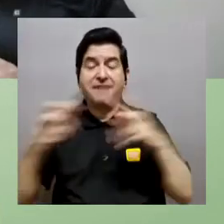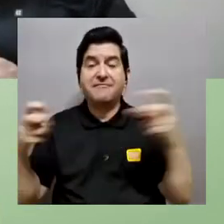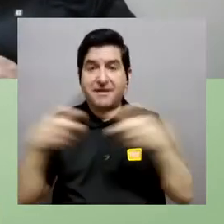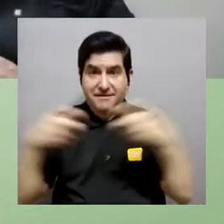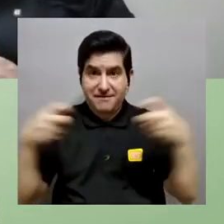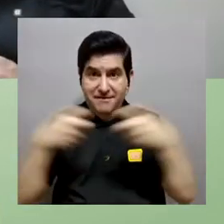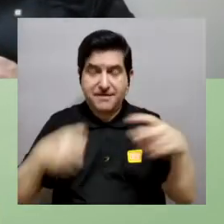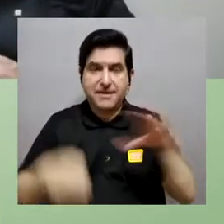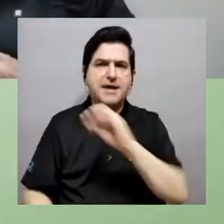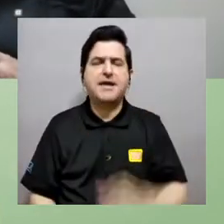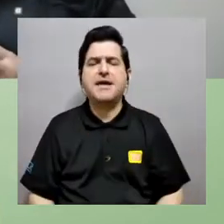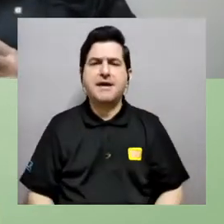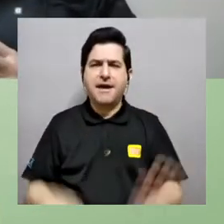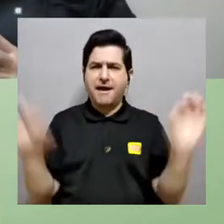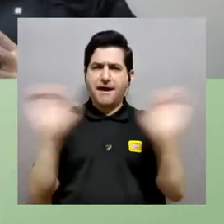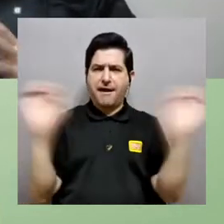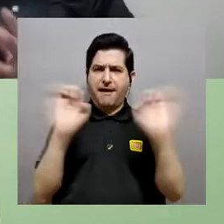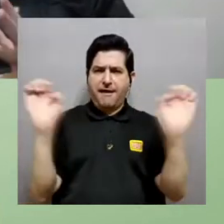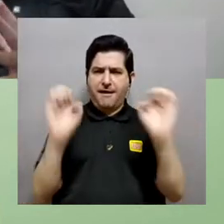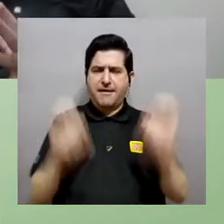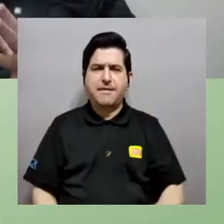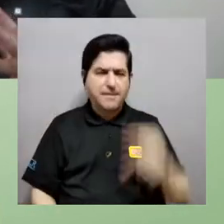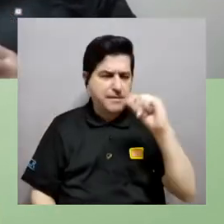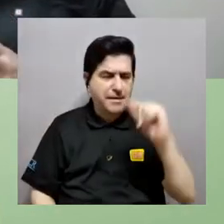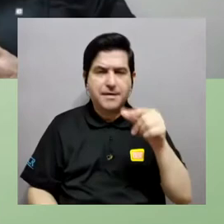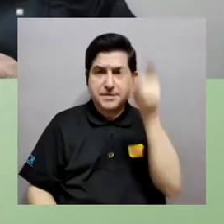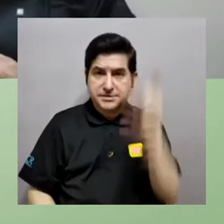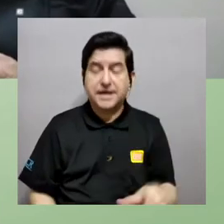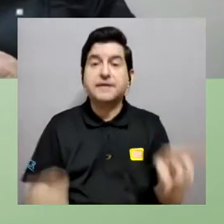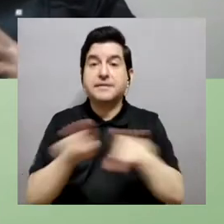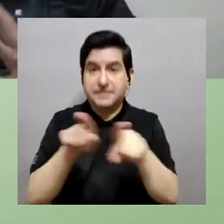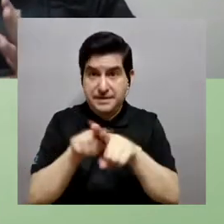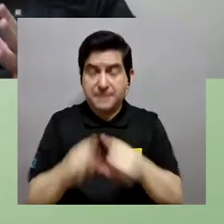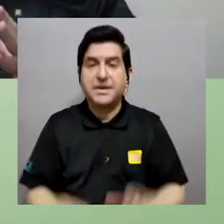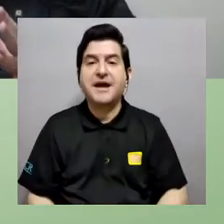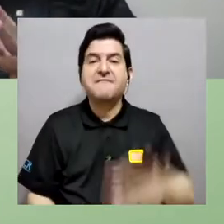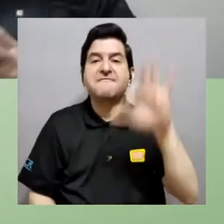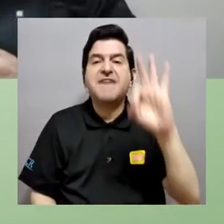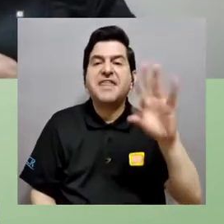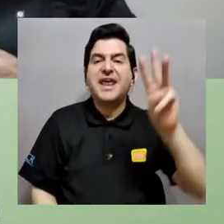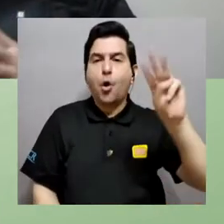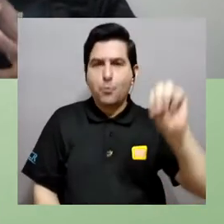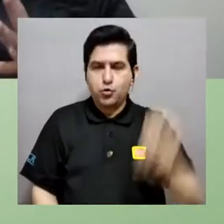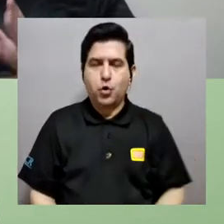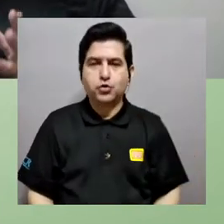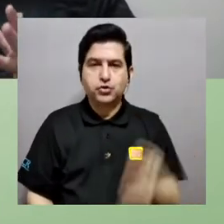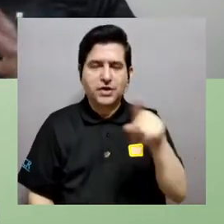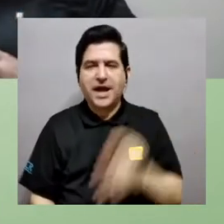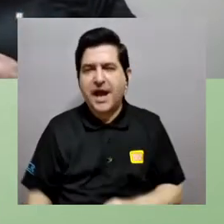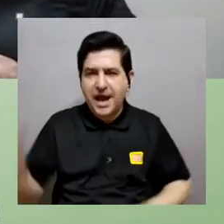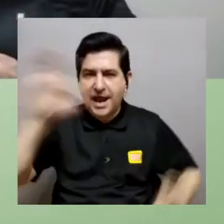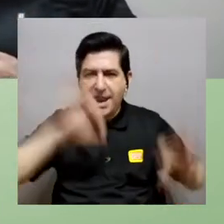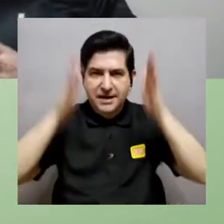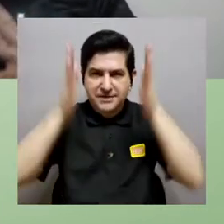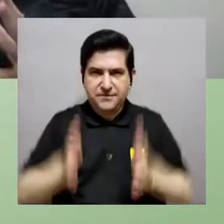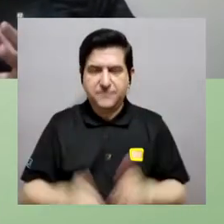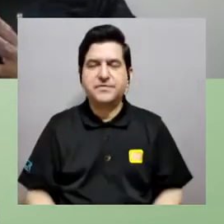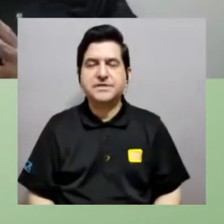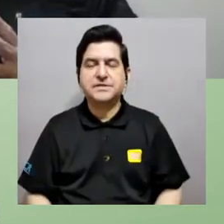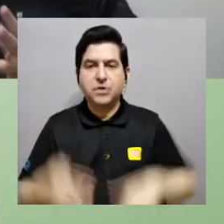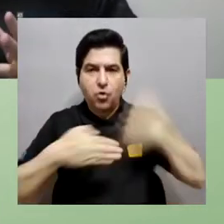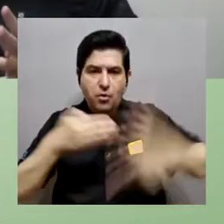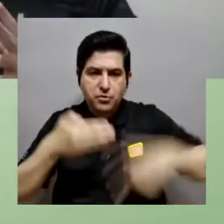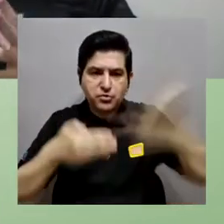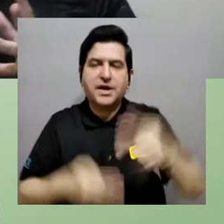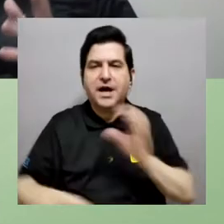electricidad y la energía en microorganismos. Y también vamos a estar con Federico Muñoz, él es físico con posgrado en